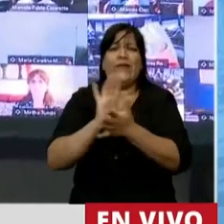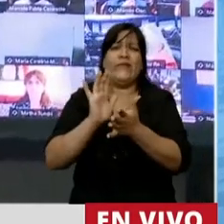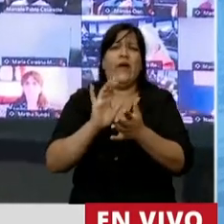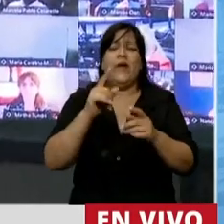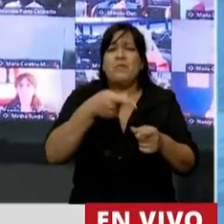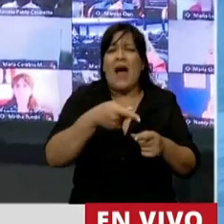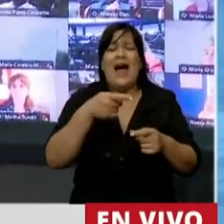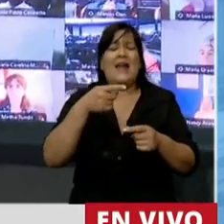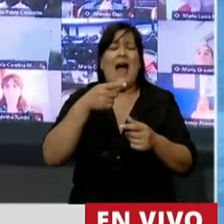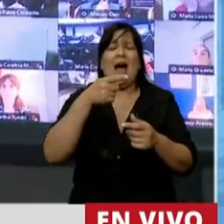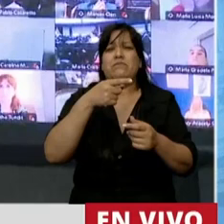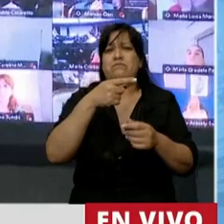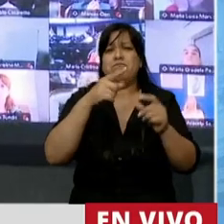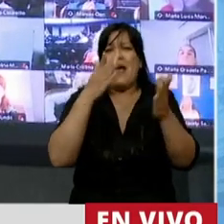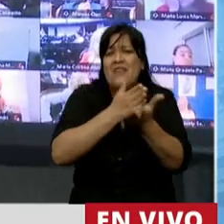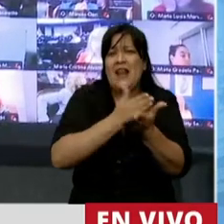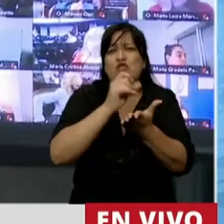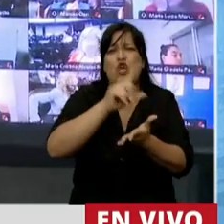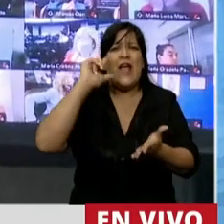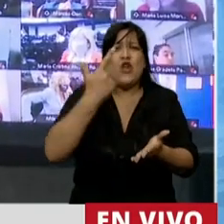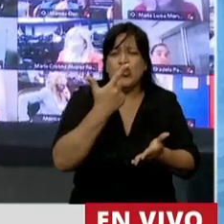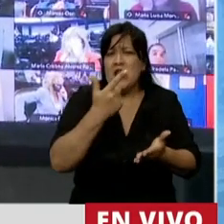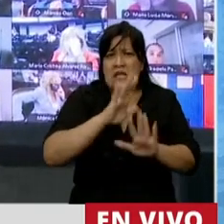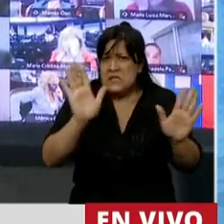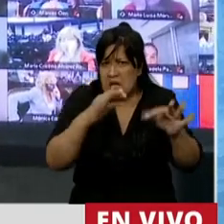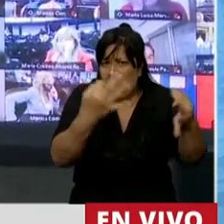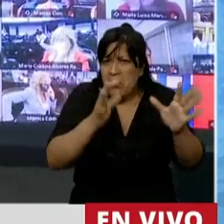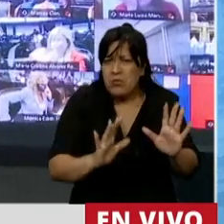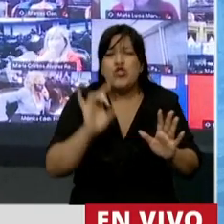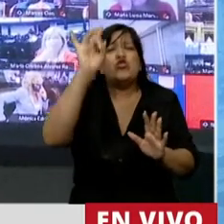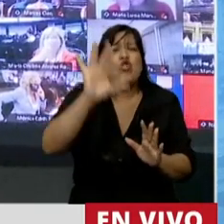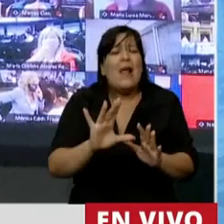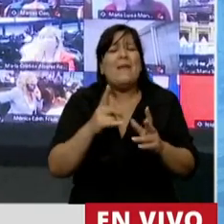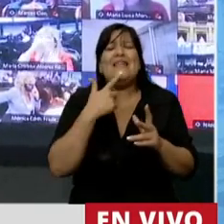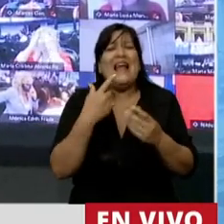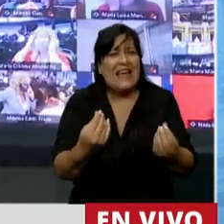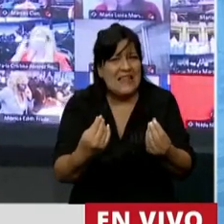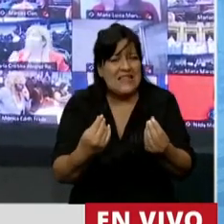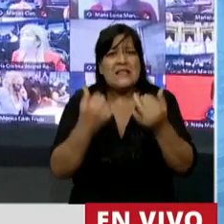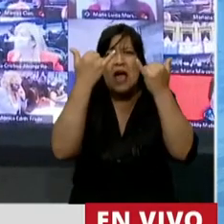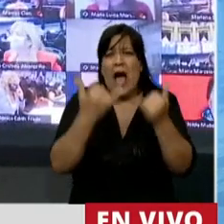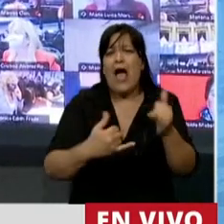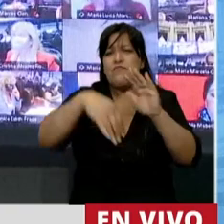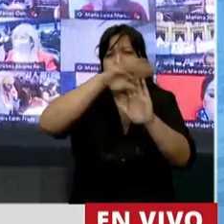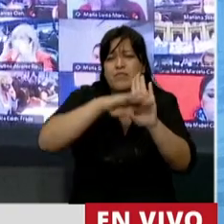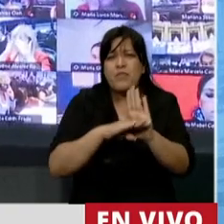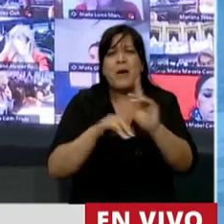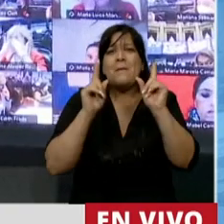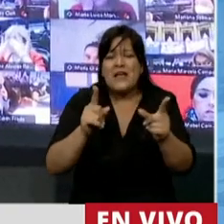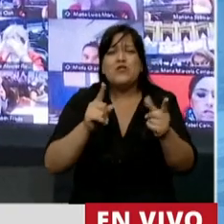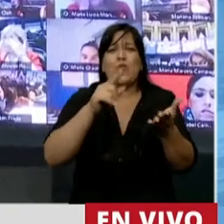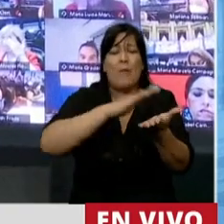al principio de inocencia porque no se está juzgando, se está simplemente estableciendo a los efectos de la